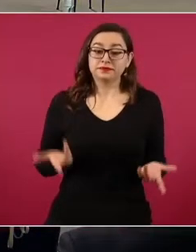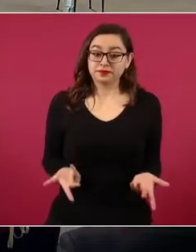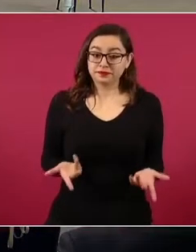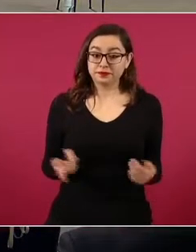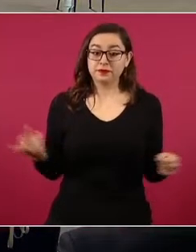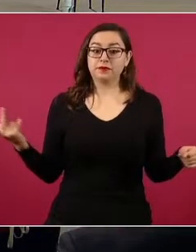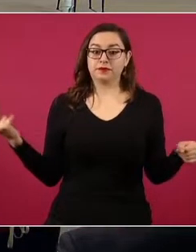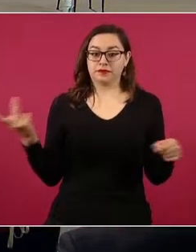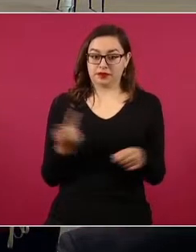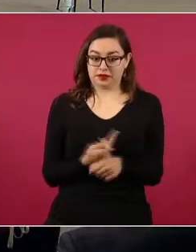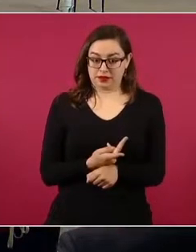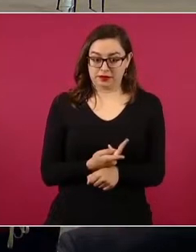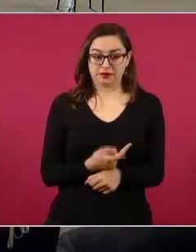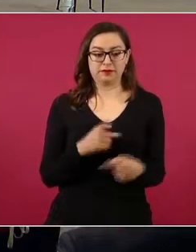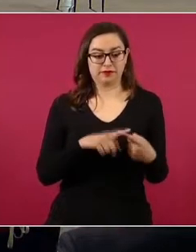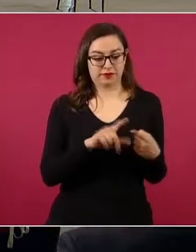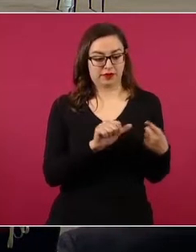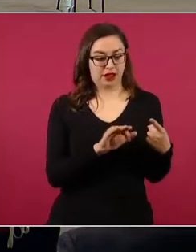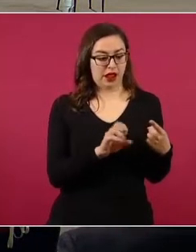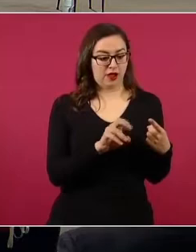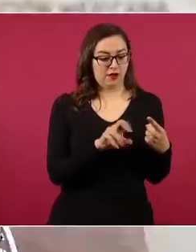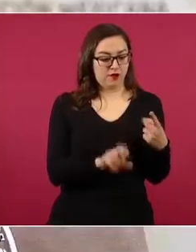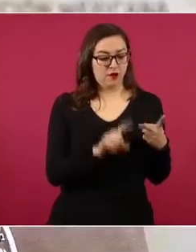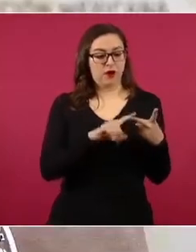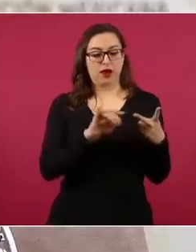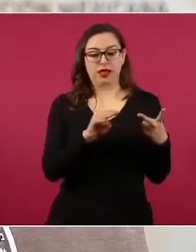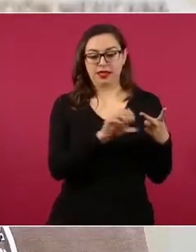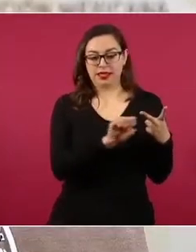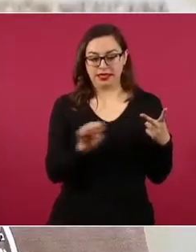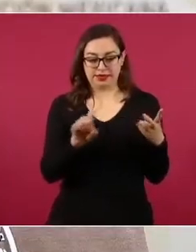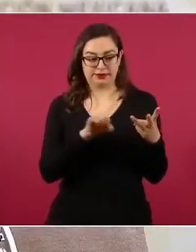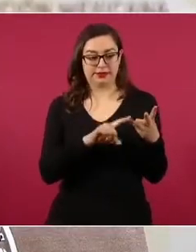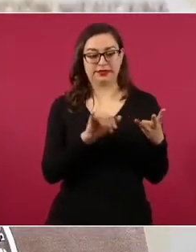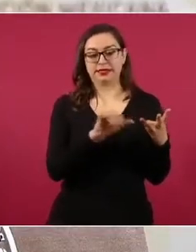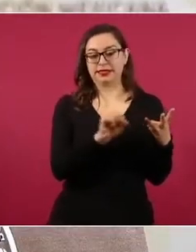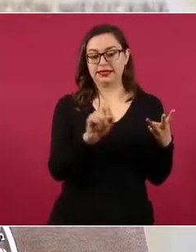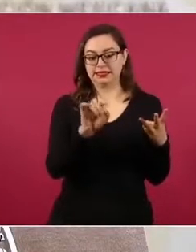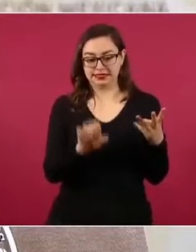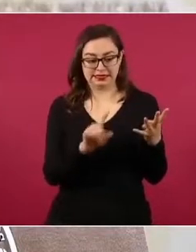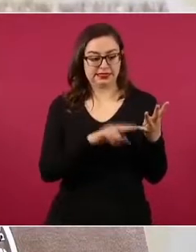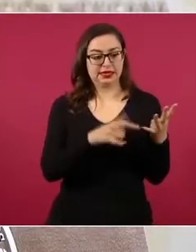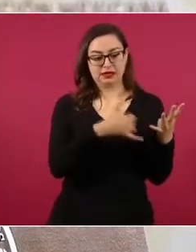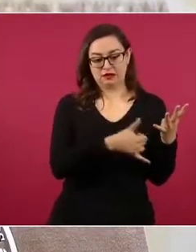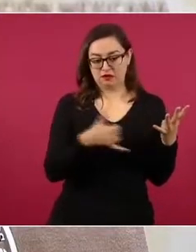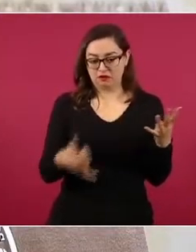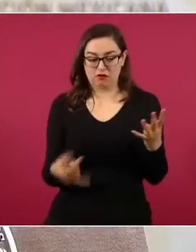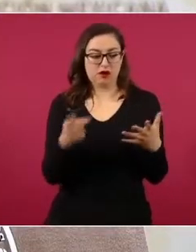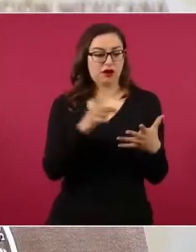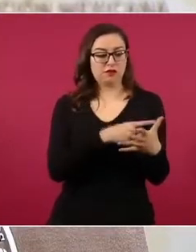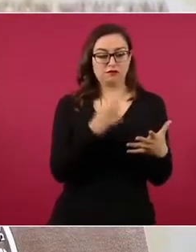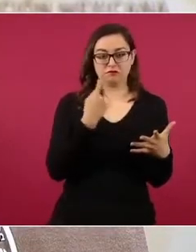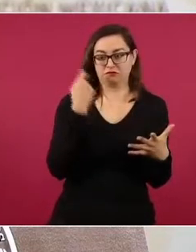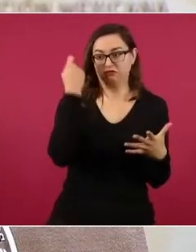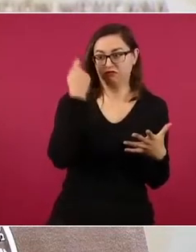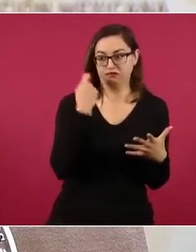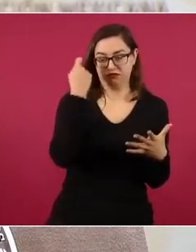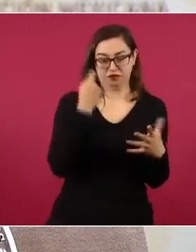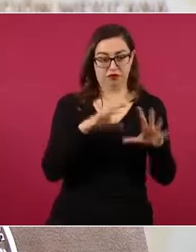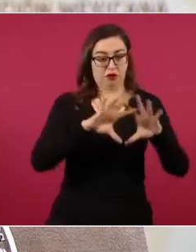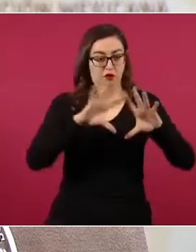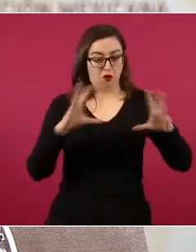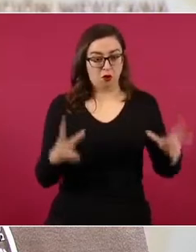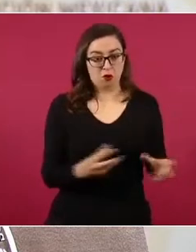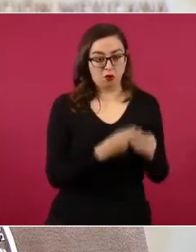ahorro para el retiro, reservas del IMSS, ISTE, Infonavit, bonos de pensiones y acciones de las CIEFORES